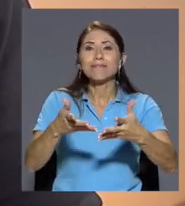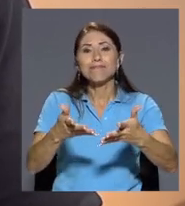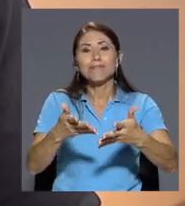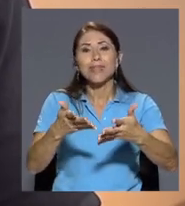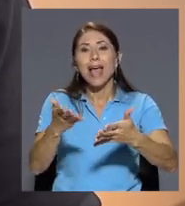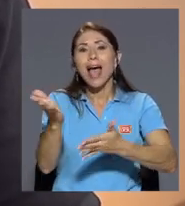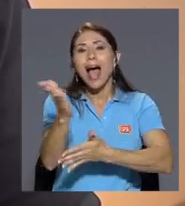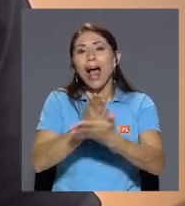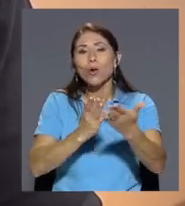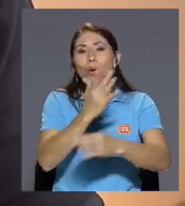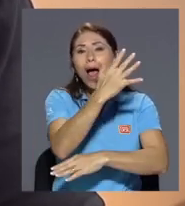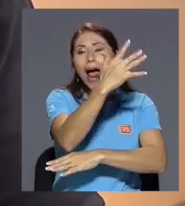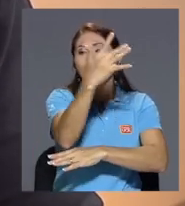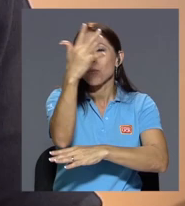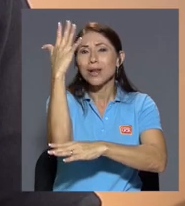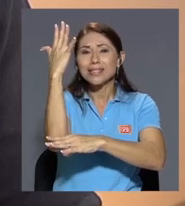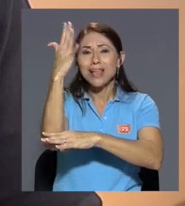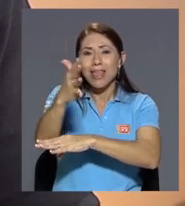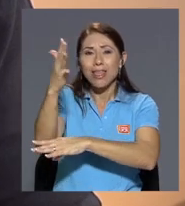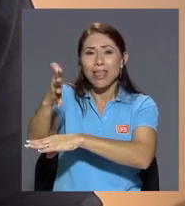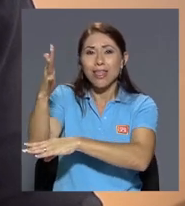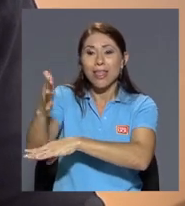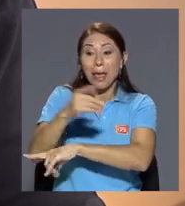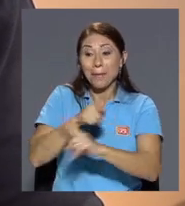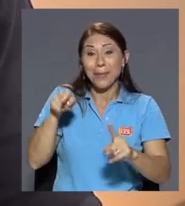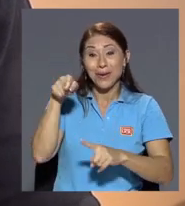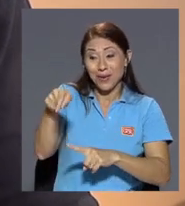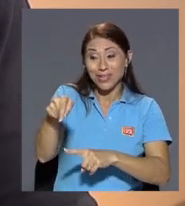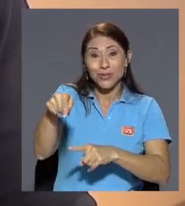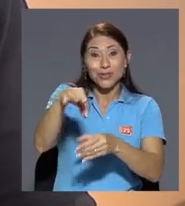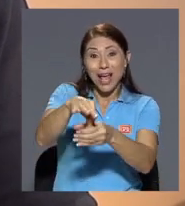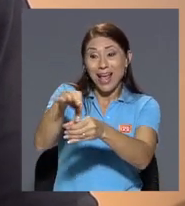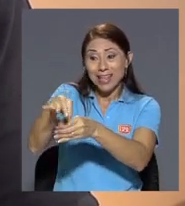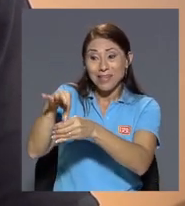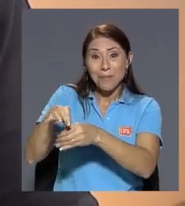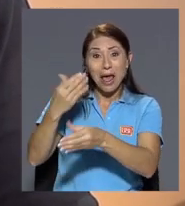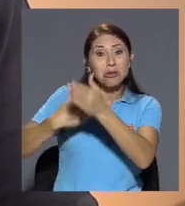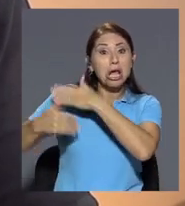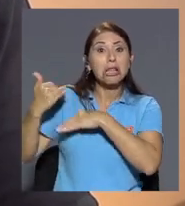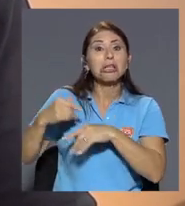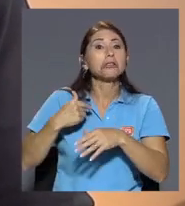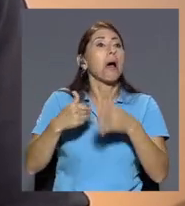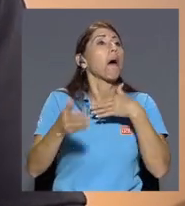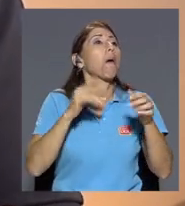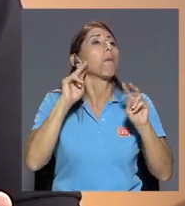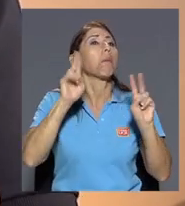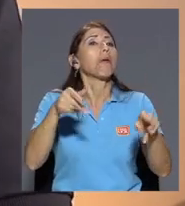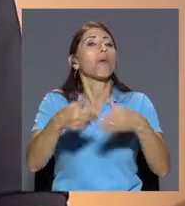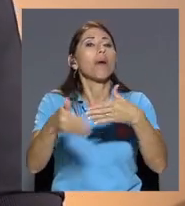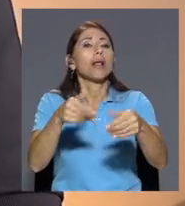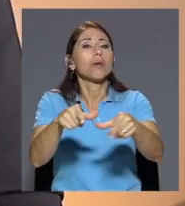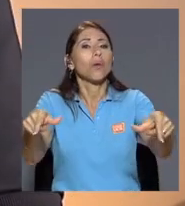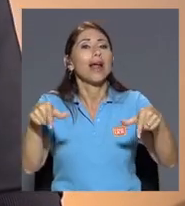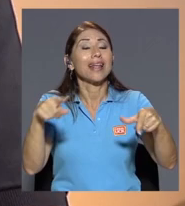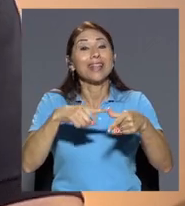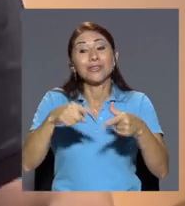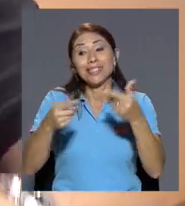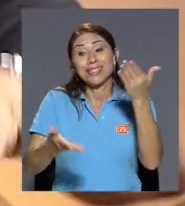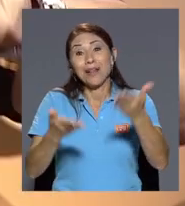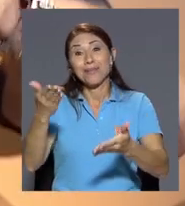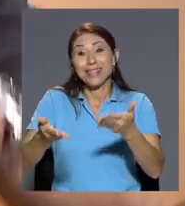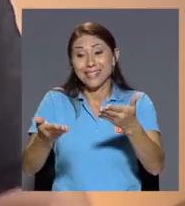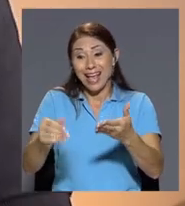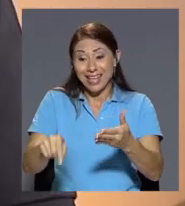pero es que esos arbolitos fueron sembrados indiscriminadamente entonces de repente hay unos arbolitos que nacieron y